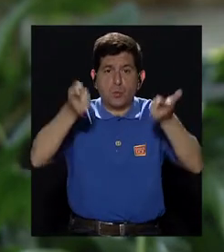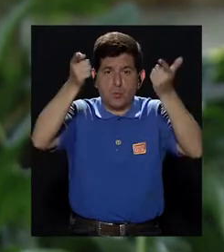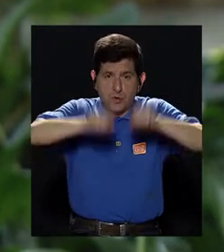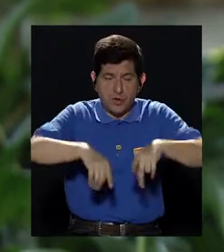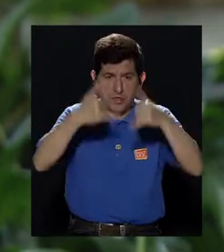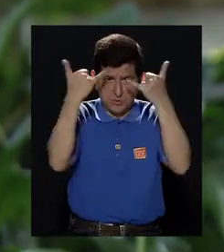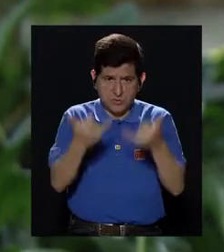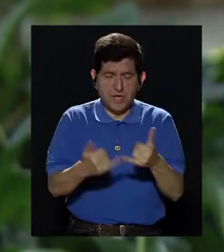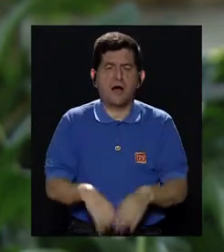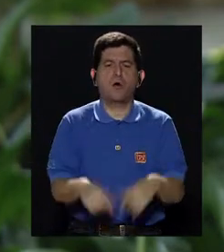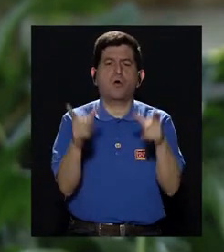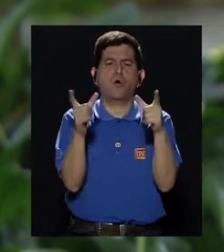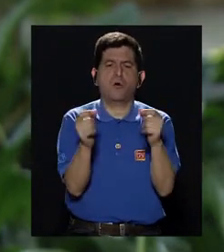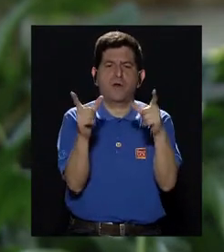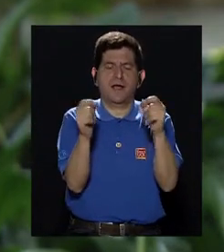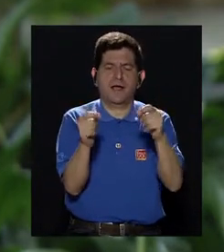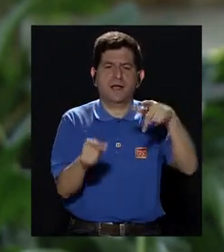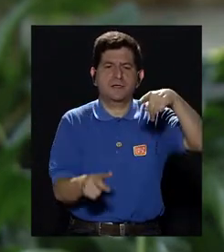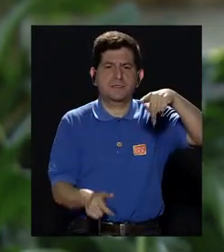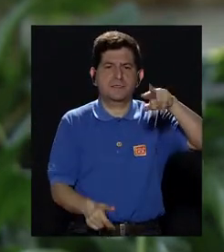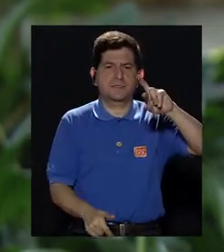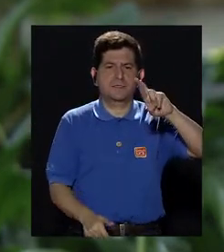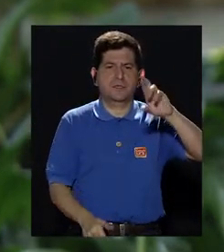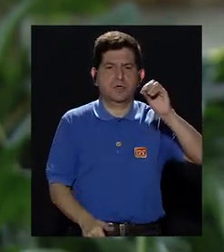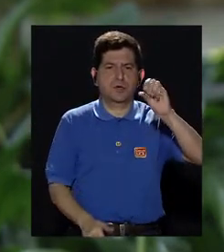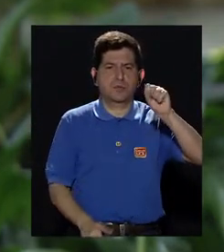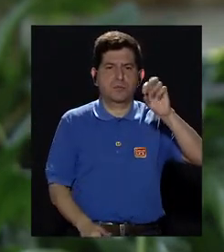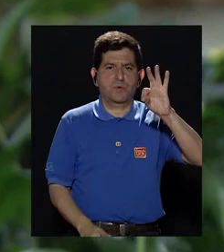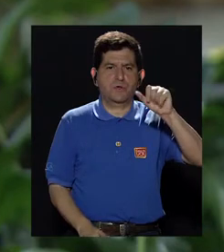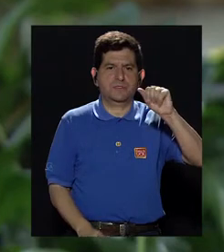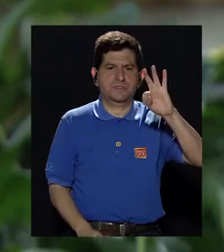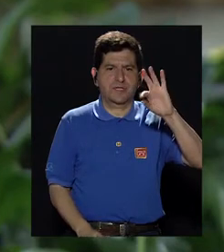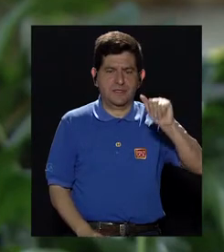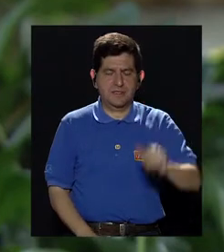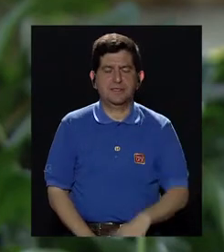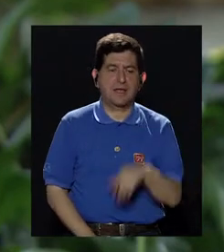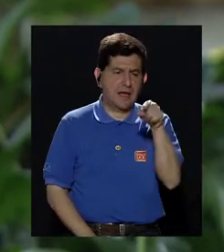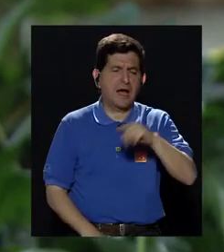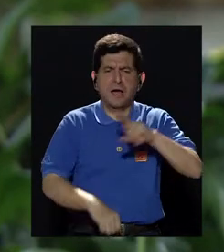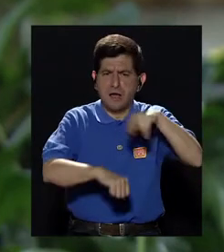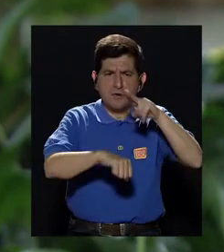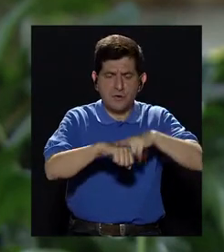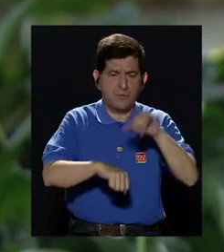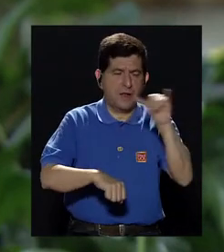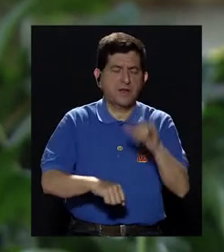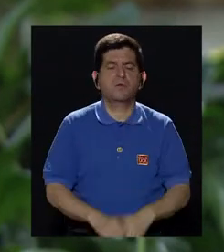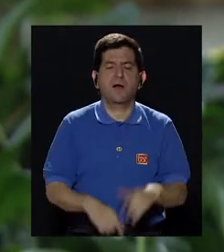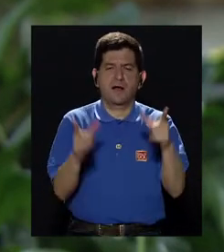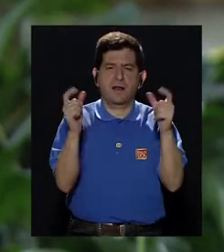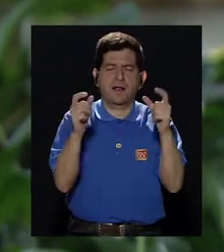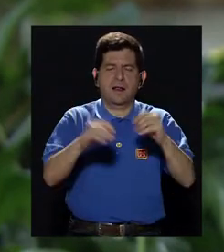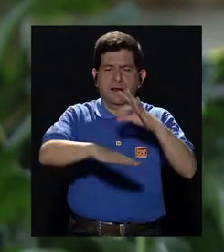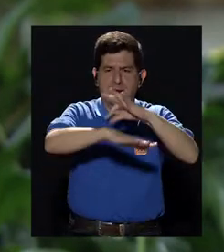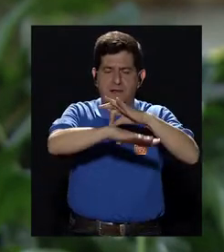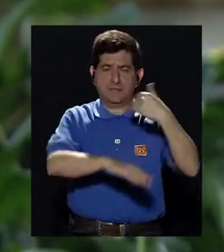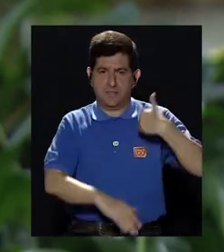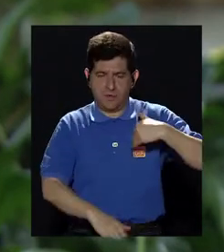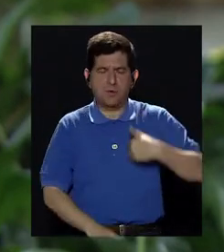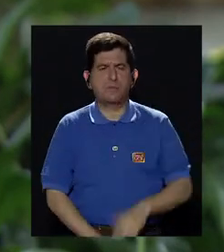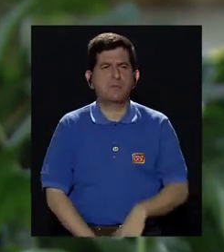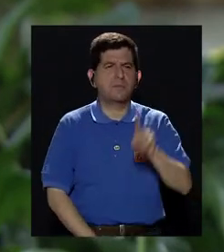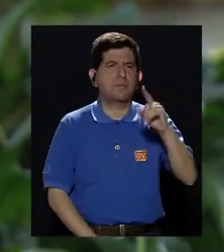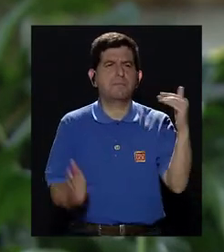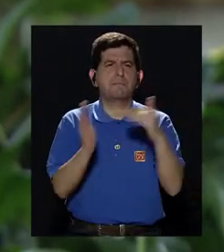entonces actualmente el cáncer de próstata es uno de los más frecuentes junto con el cáncer de piel en hombres. Tenemos aproximadamente entre